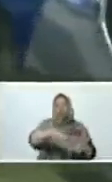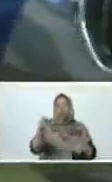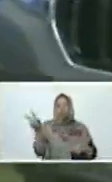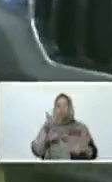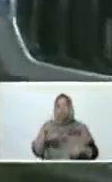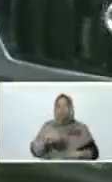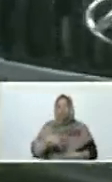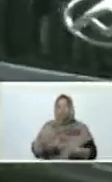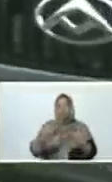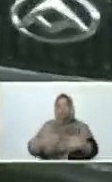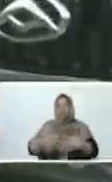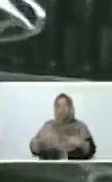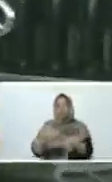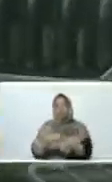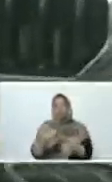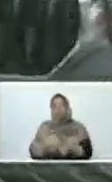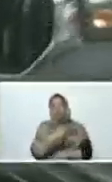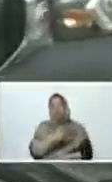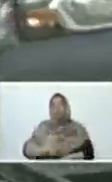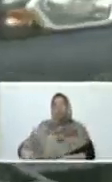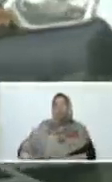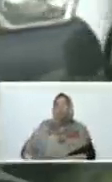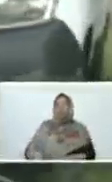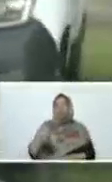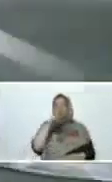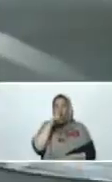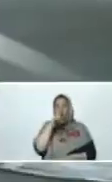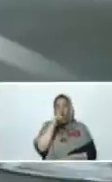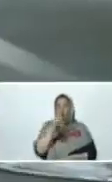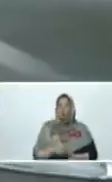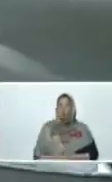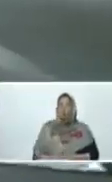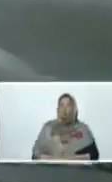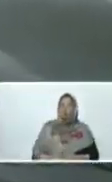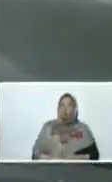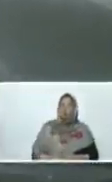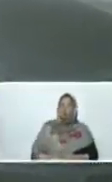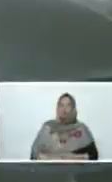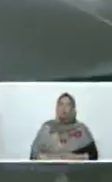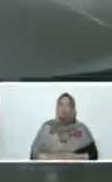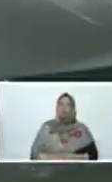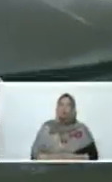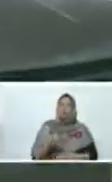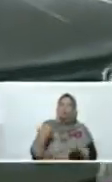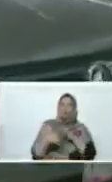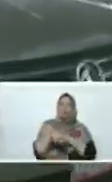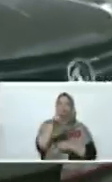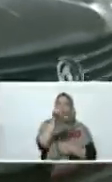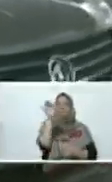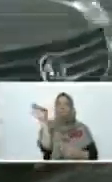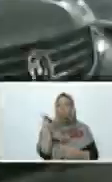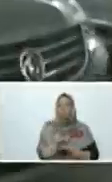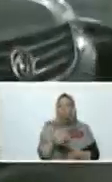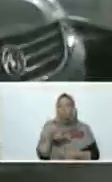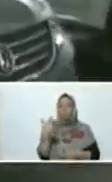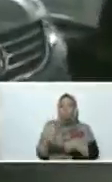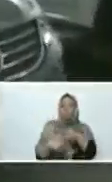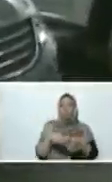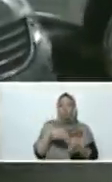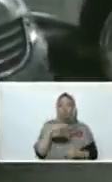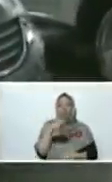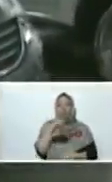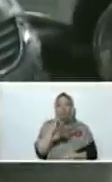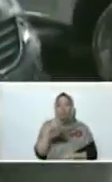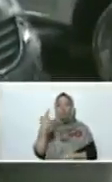La industria venezolana poniéndose a tono, creciendo. Adelante. Presidente, Alúmina Criolla, 100% fabricada en CBG Bausilú.